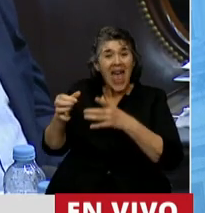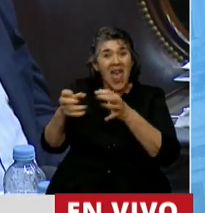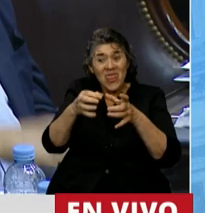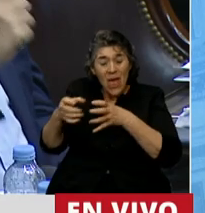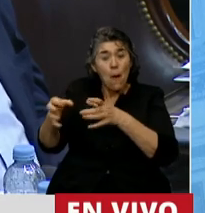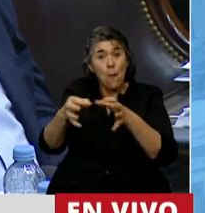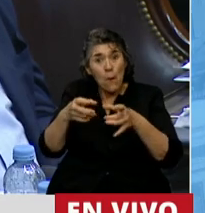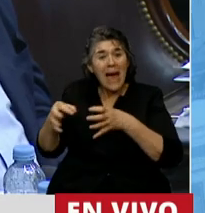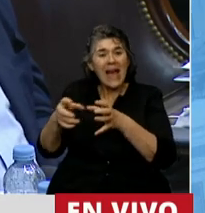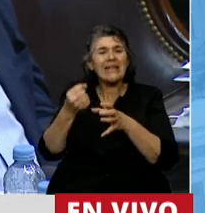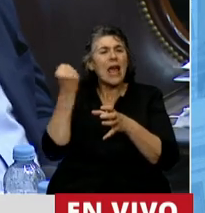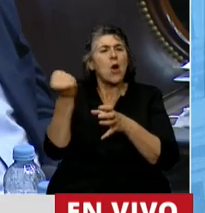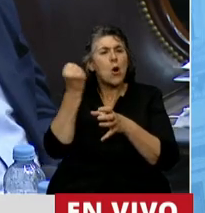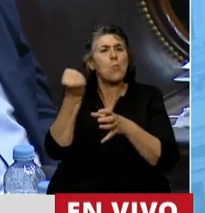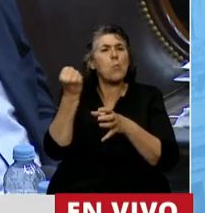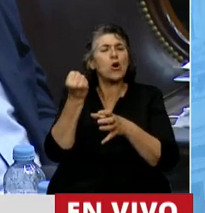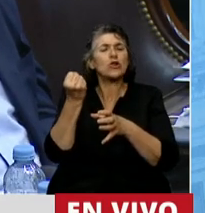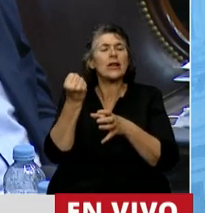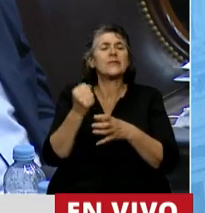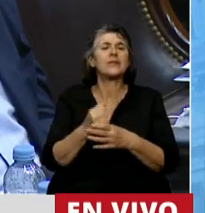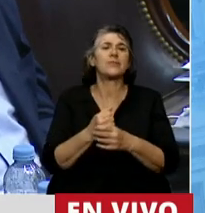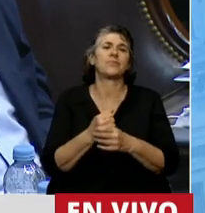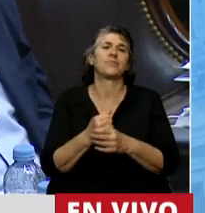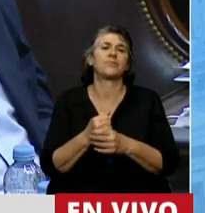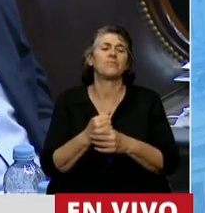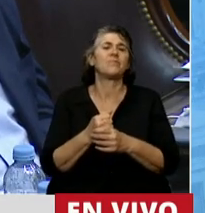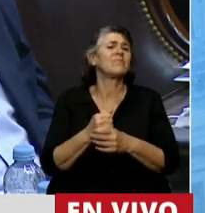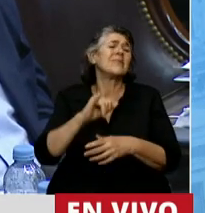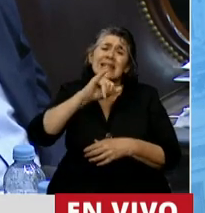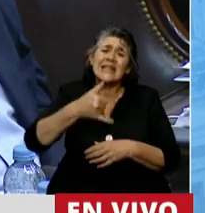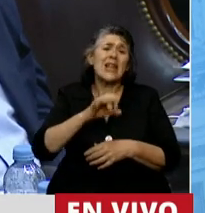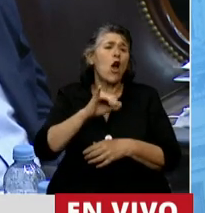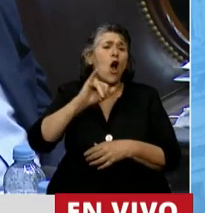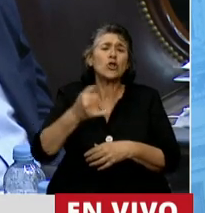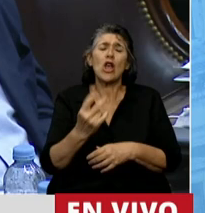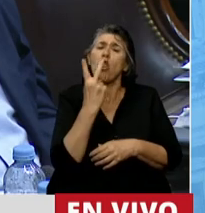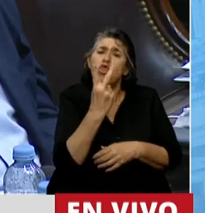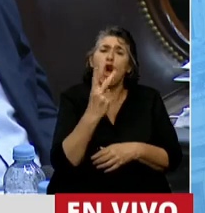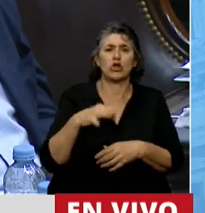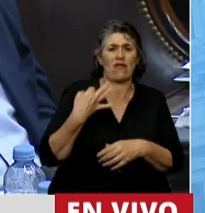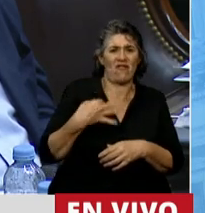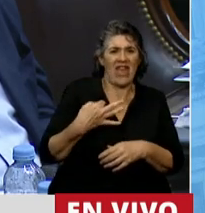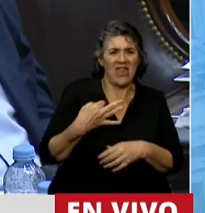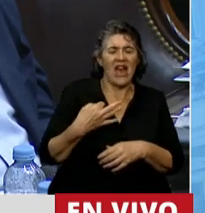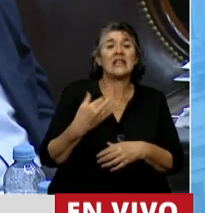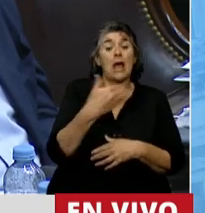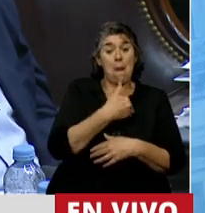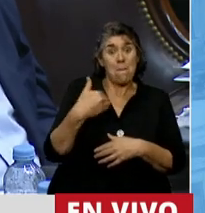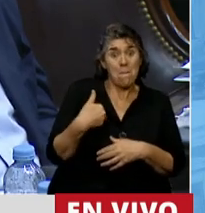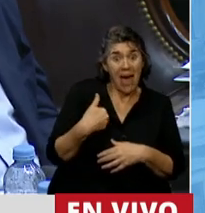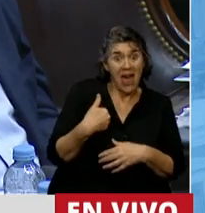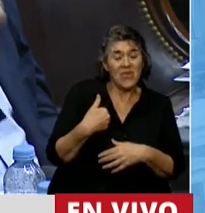reconocer que estamos frente a dos vidas, la de la madre y la de ese ser